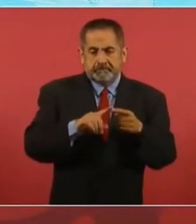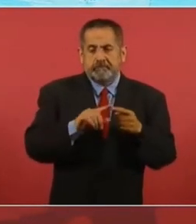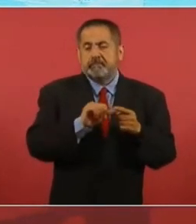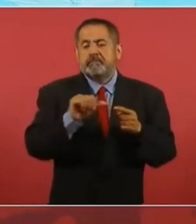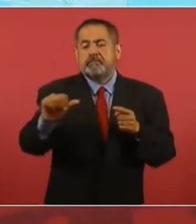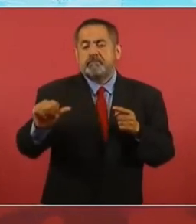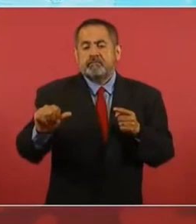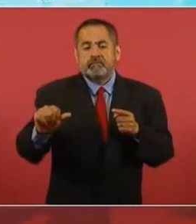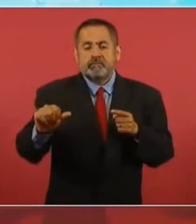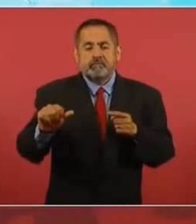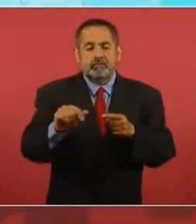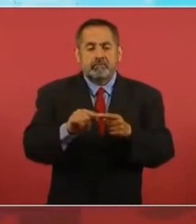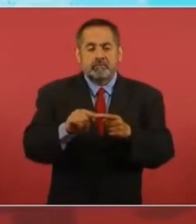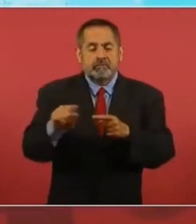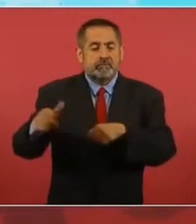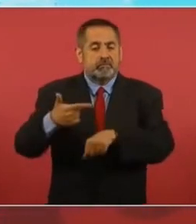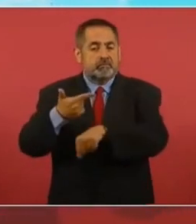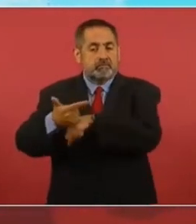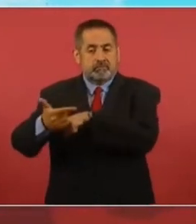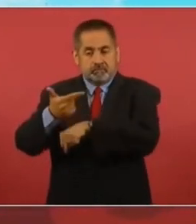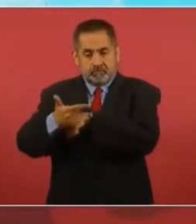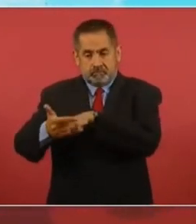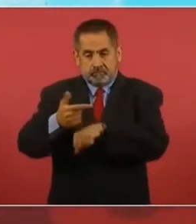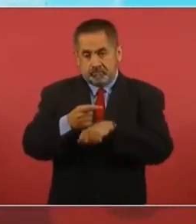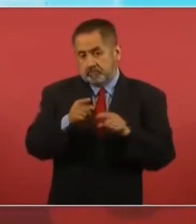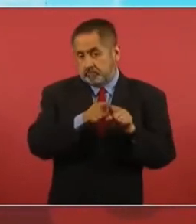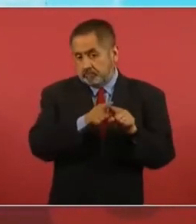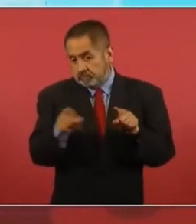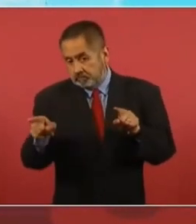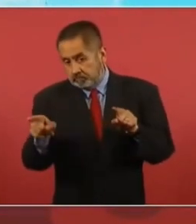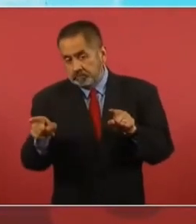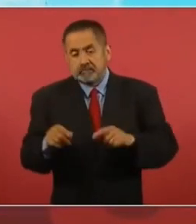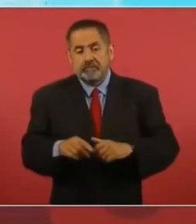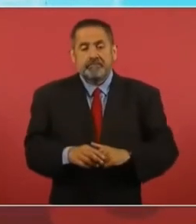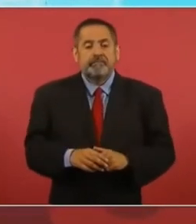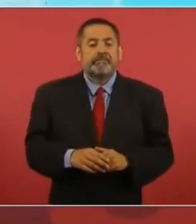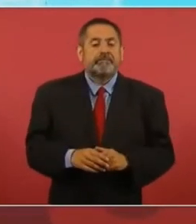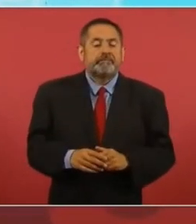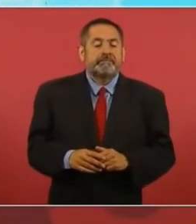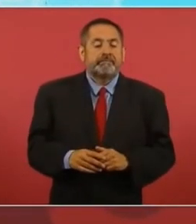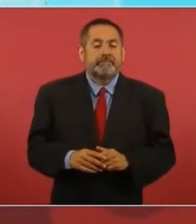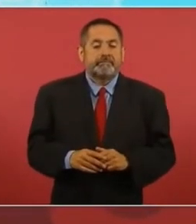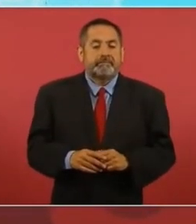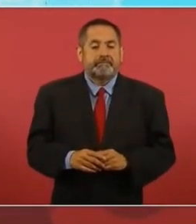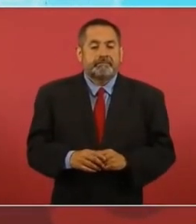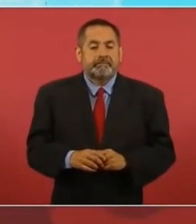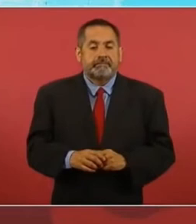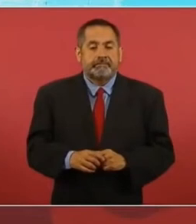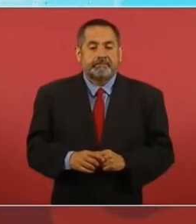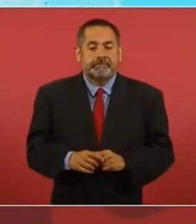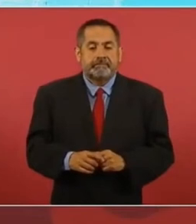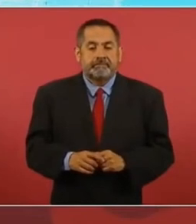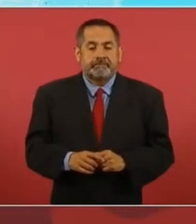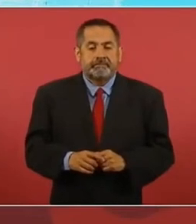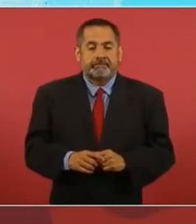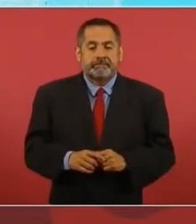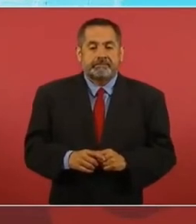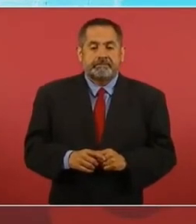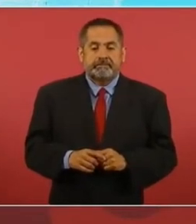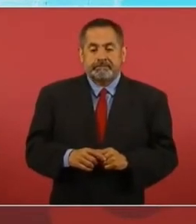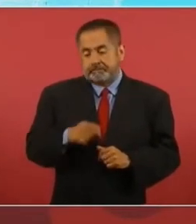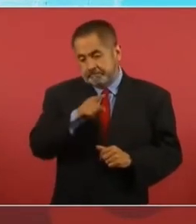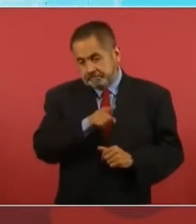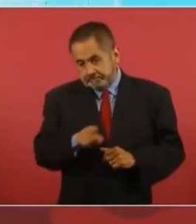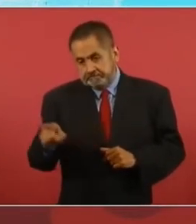hacia Guatemala, hacia